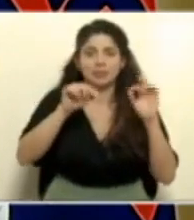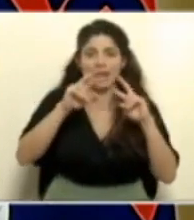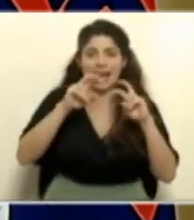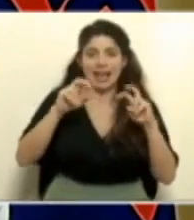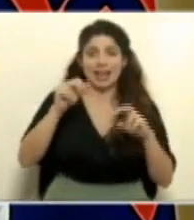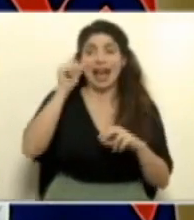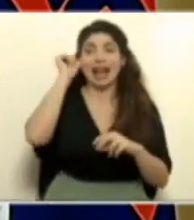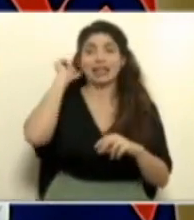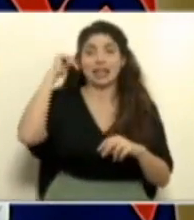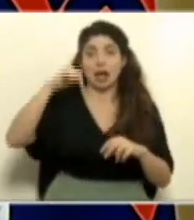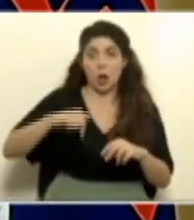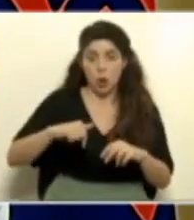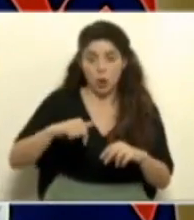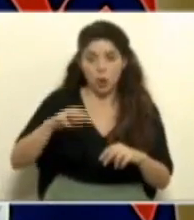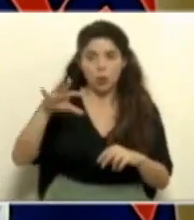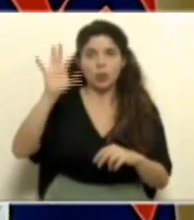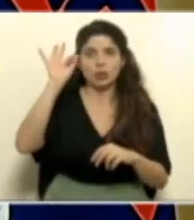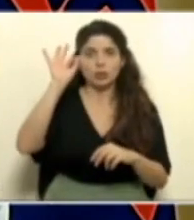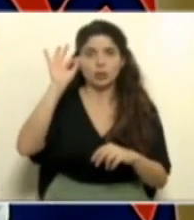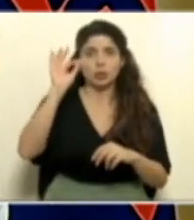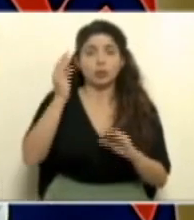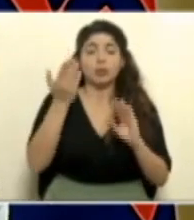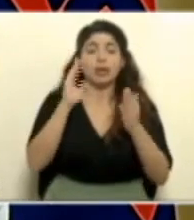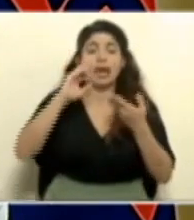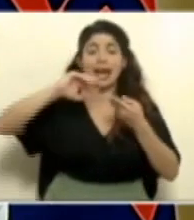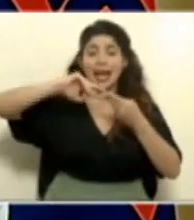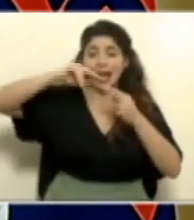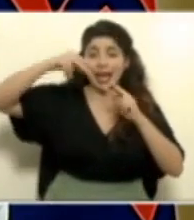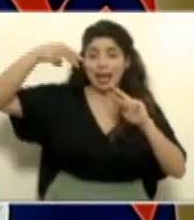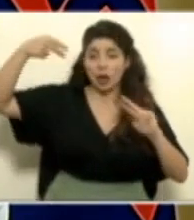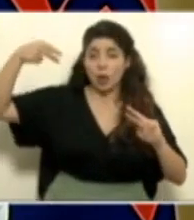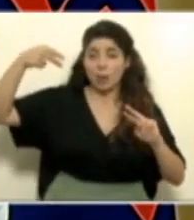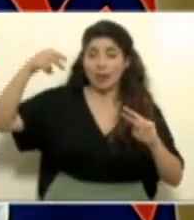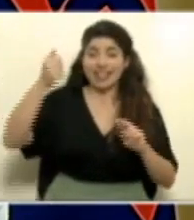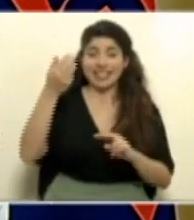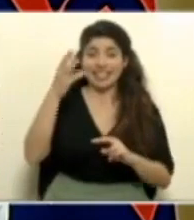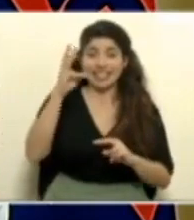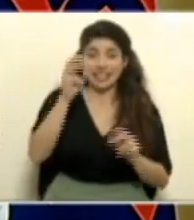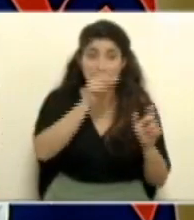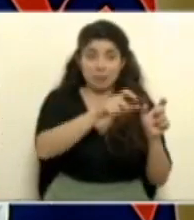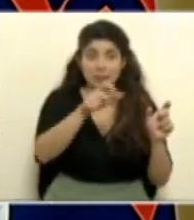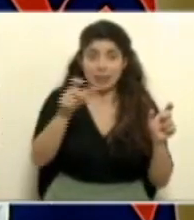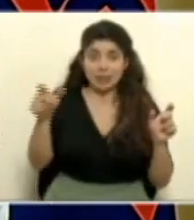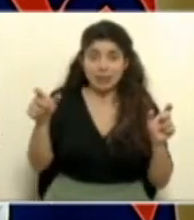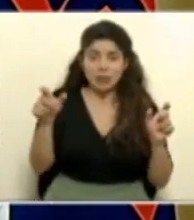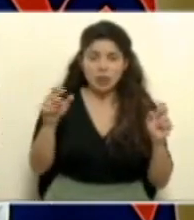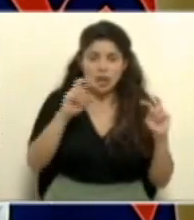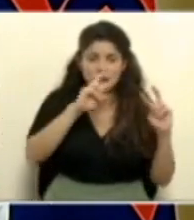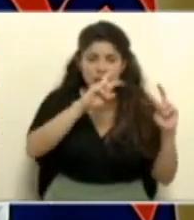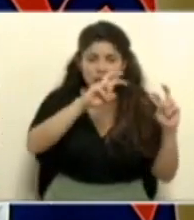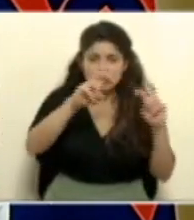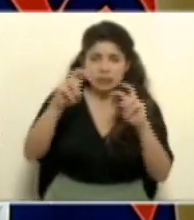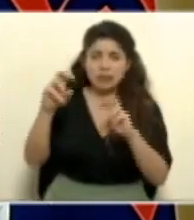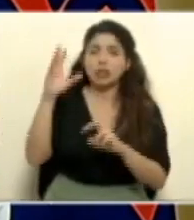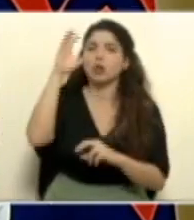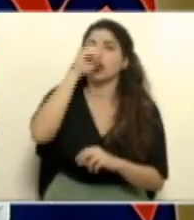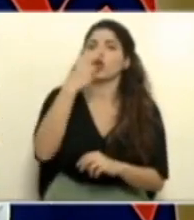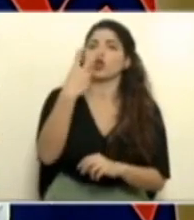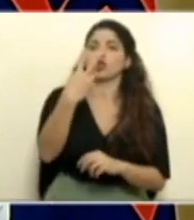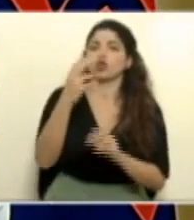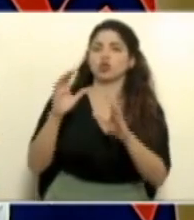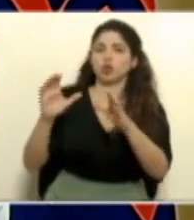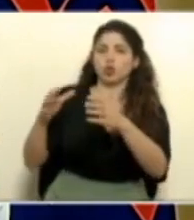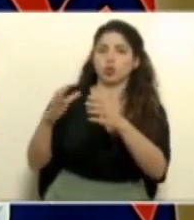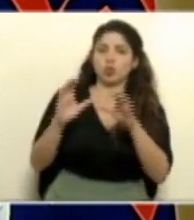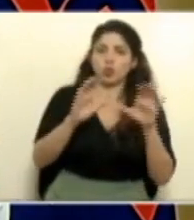desde ayer a hoy. Al comparar los genomas entre sí, de las 16 muestras, nosotros pudimos ver dos clústeres o dos